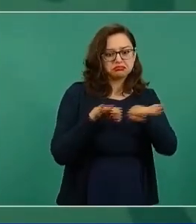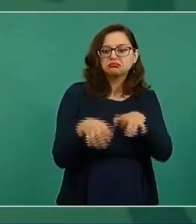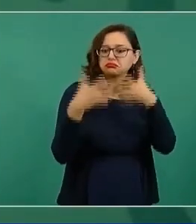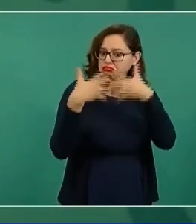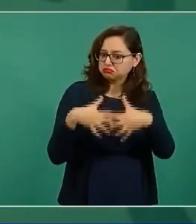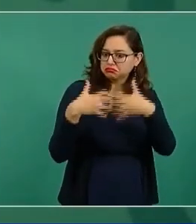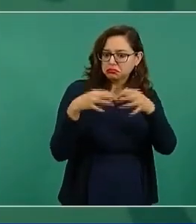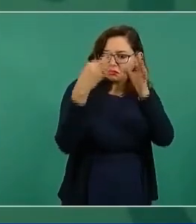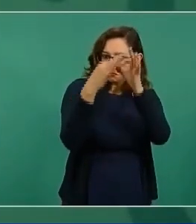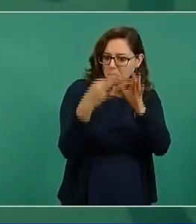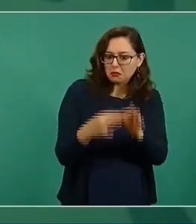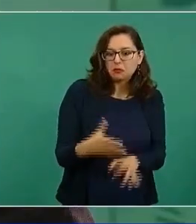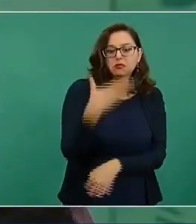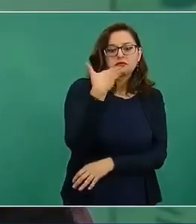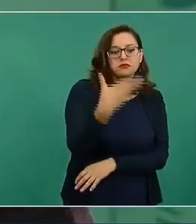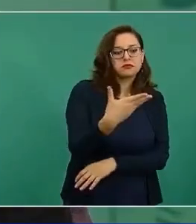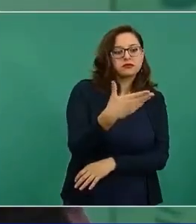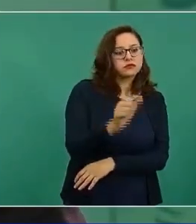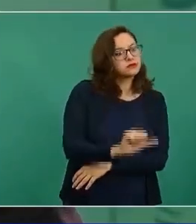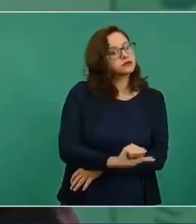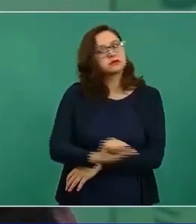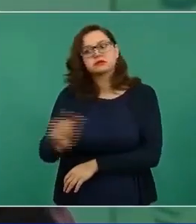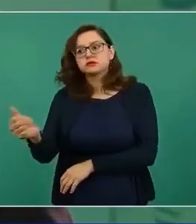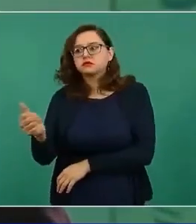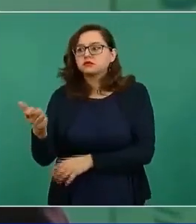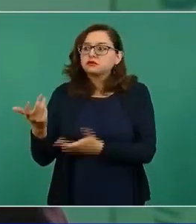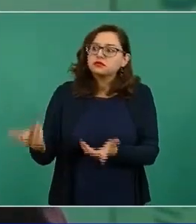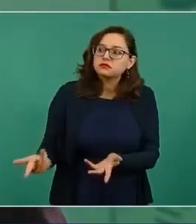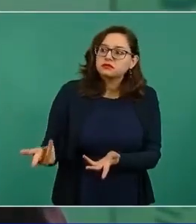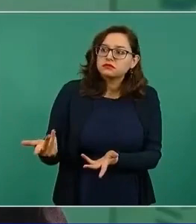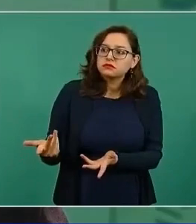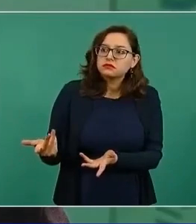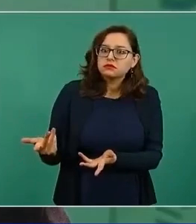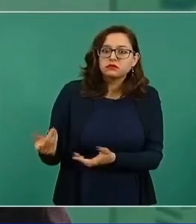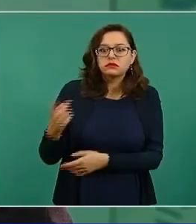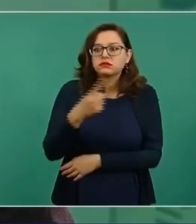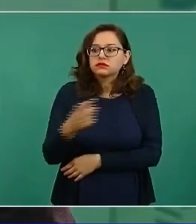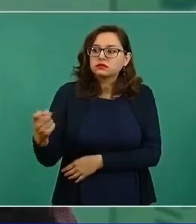el resto había utilizado los convenios para especular